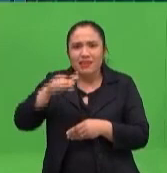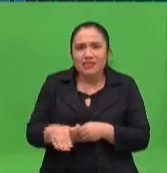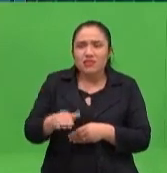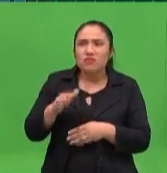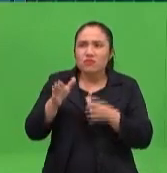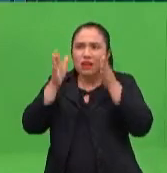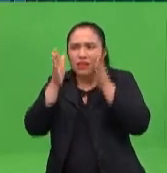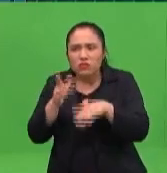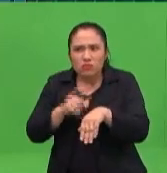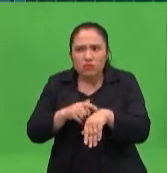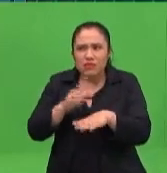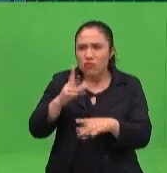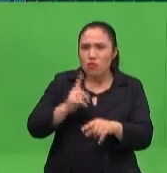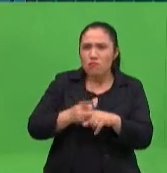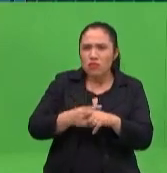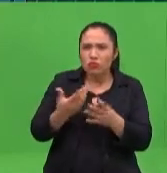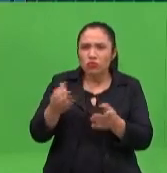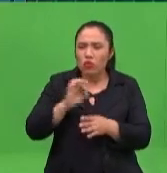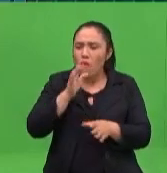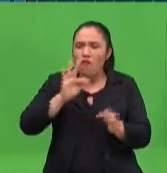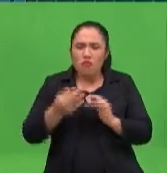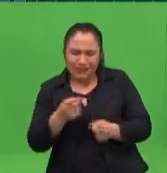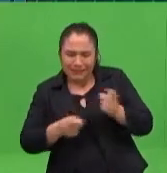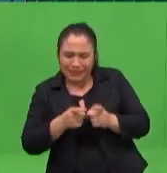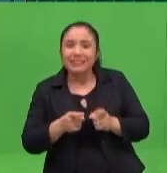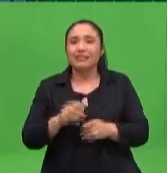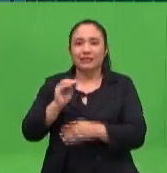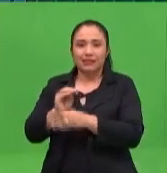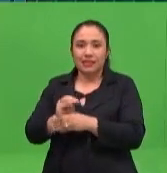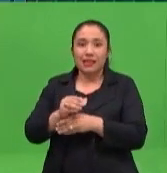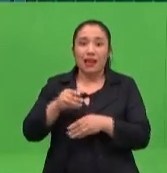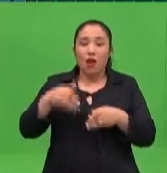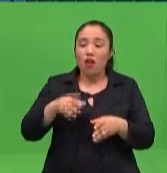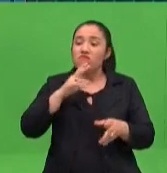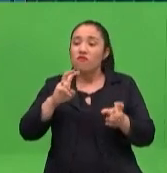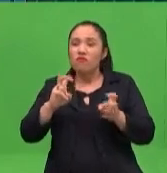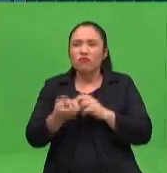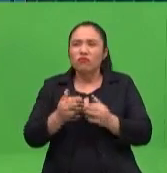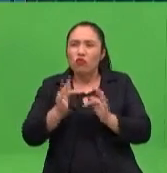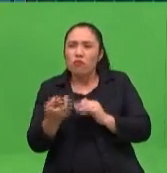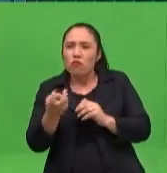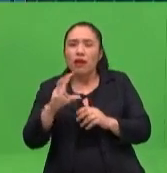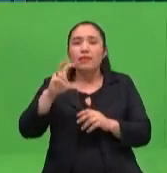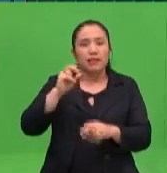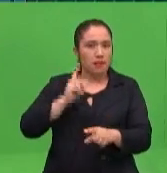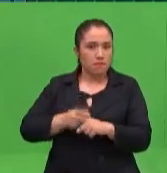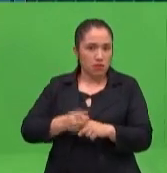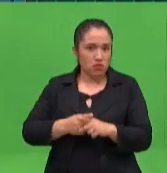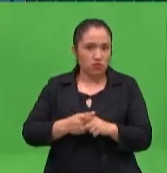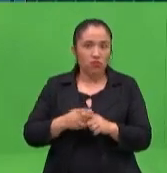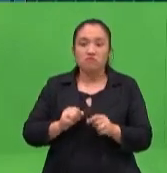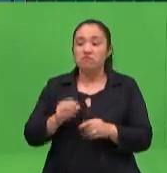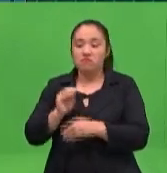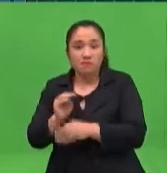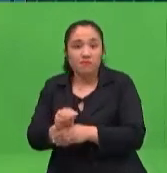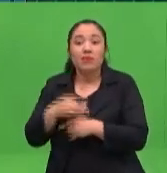al niño. Y es de 30 minutitos, ¿verdad? Entonces, más estamos enfatizando en los juegos, en